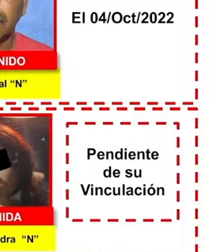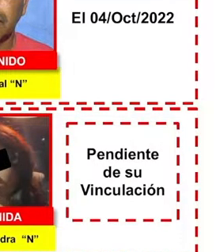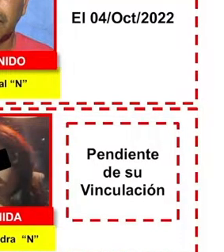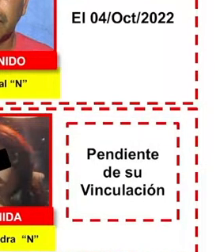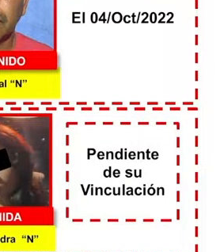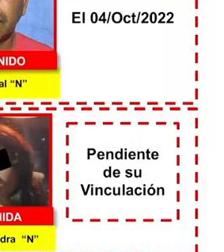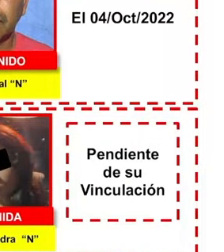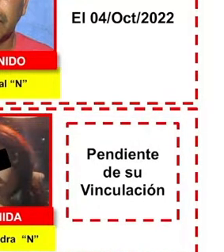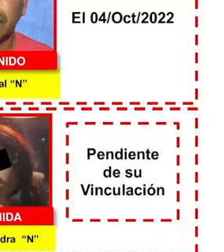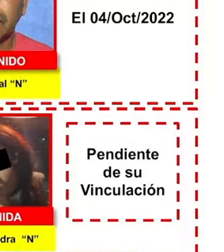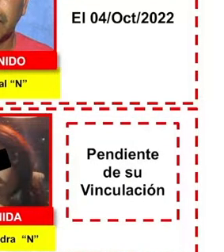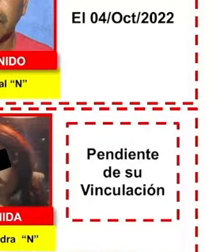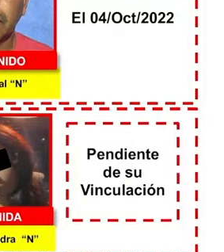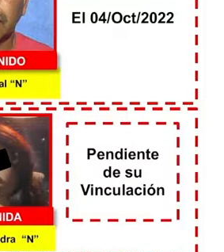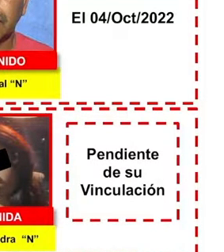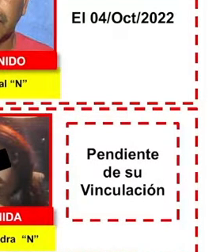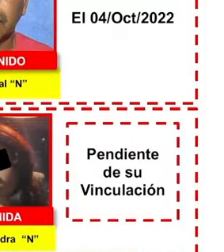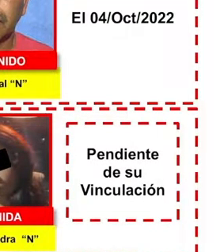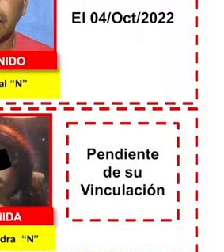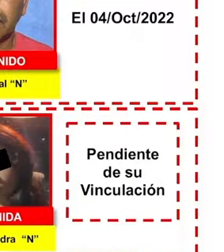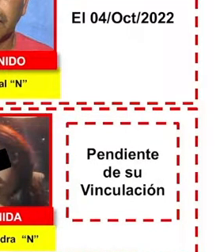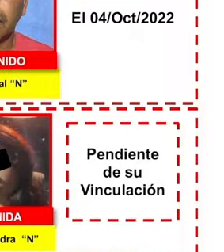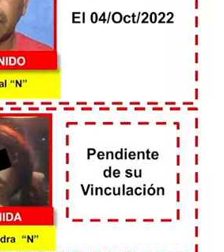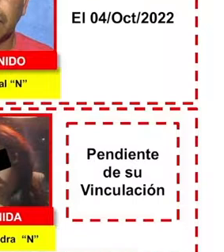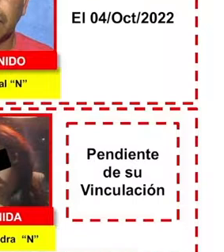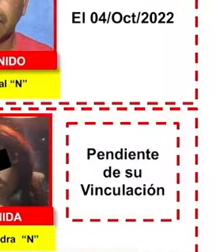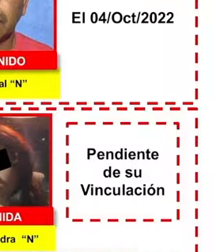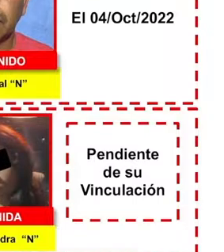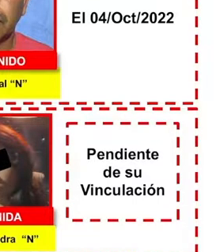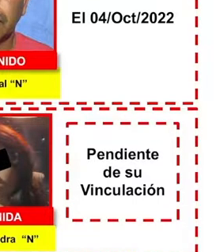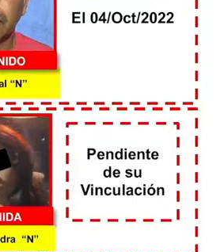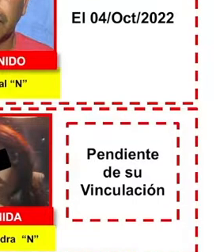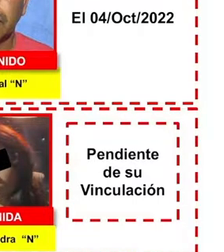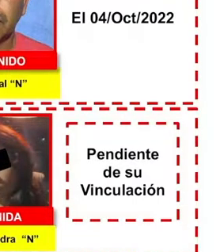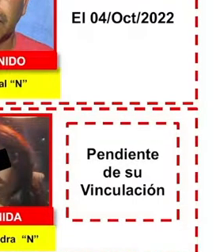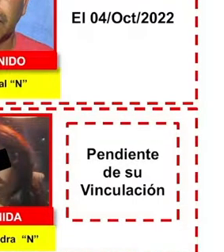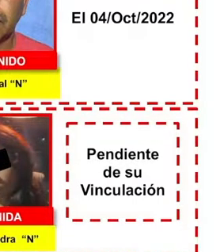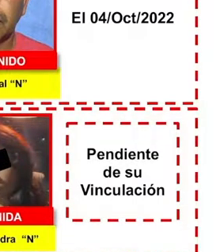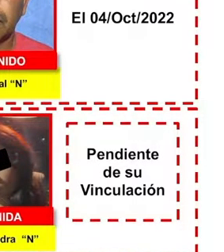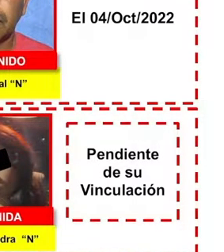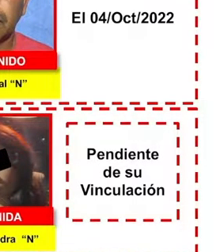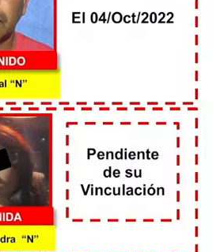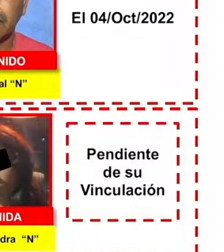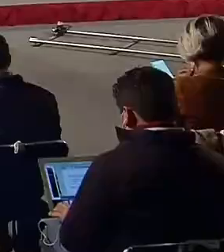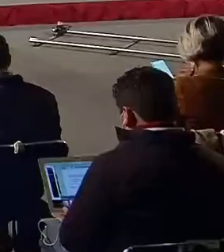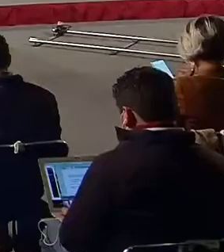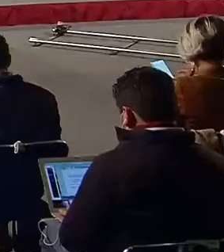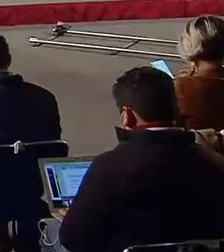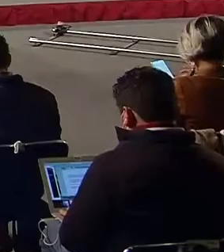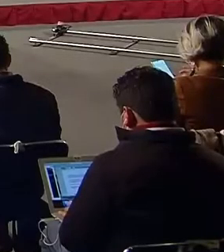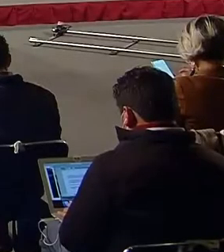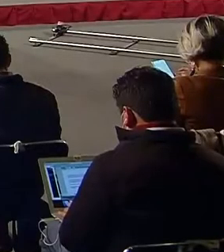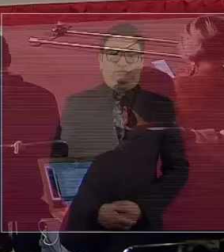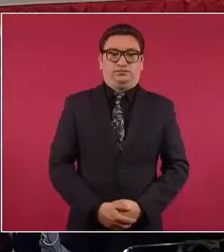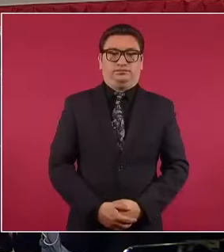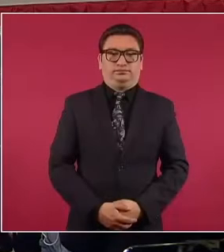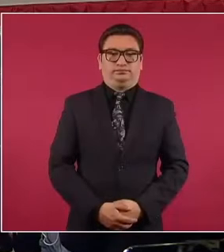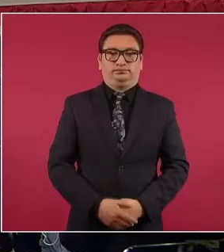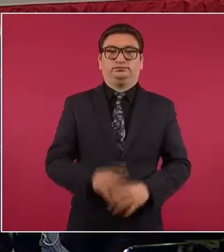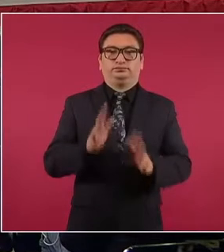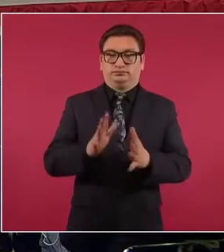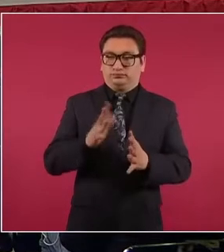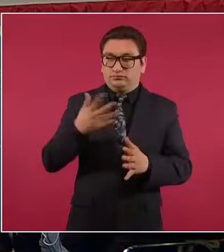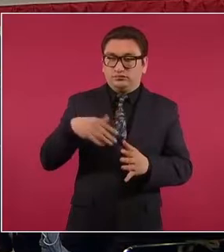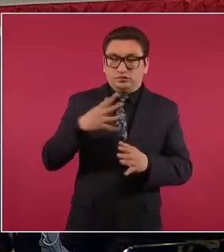en una operación donde se usaron todos los recursos de inteligencia y de investigación criminal y de rastreo se pudo